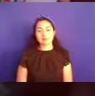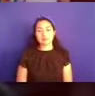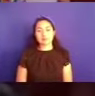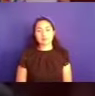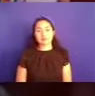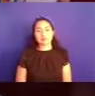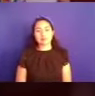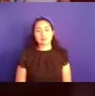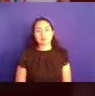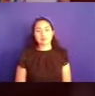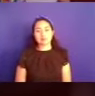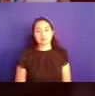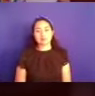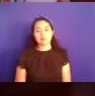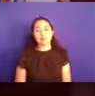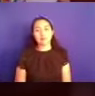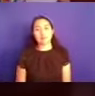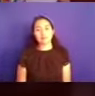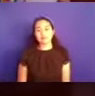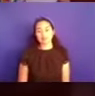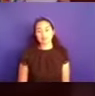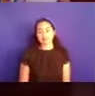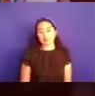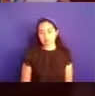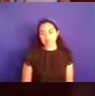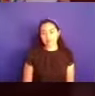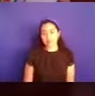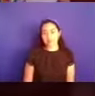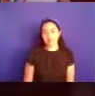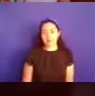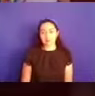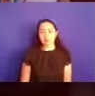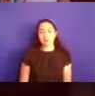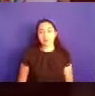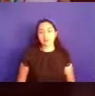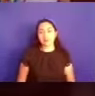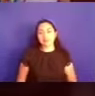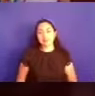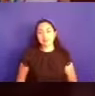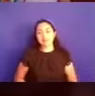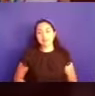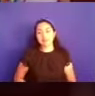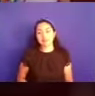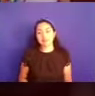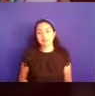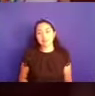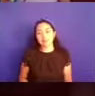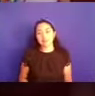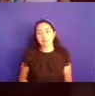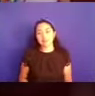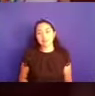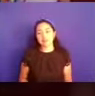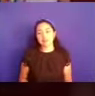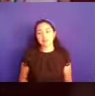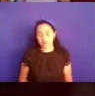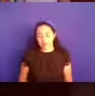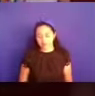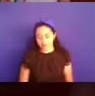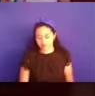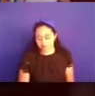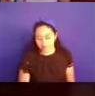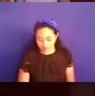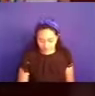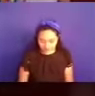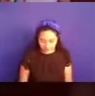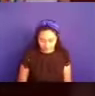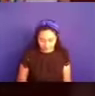una, pues es una, una metáfora muy, muy, pues muy bonita, ¿no? Que nos, que le quita toda esta carga, y también lo